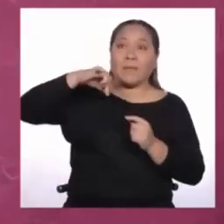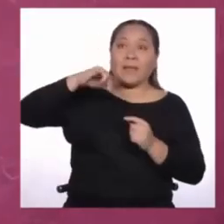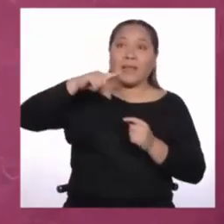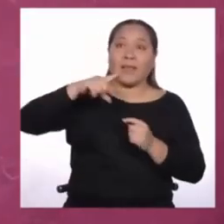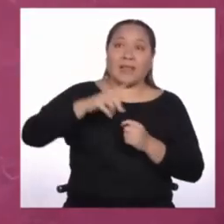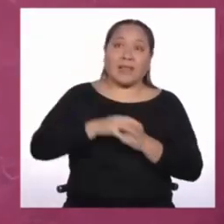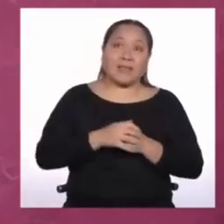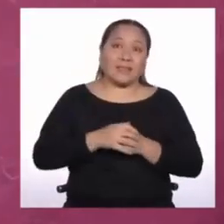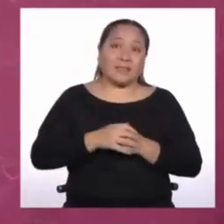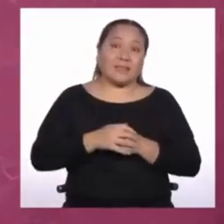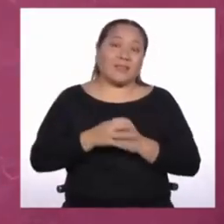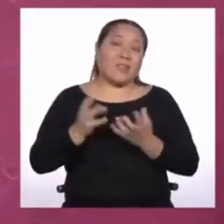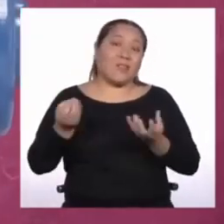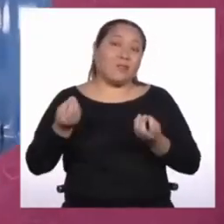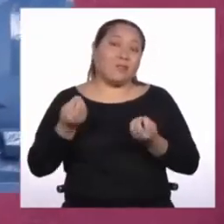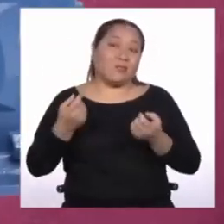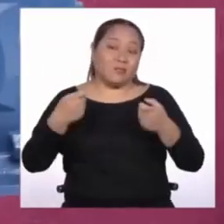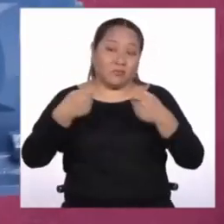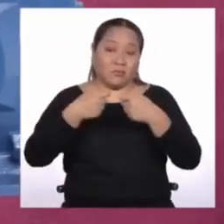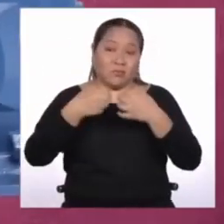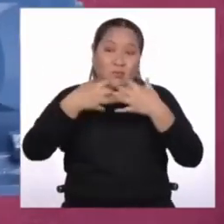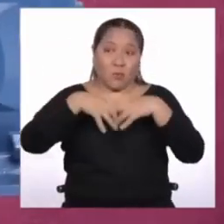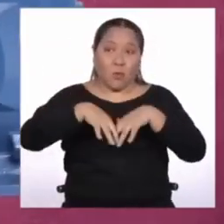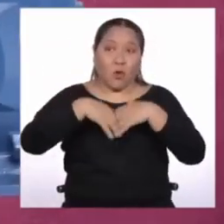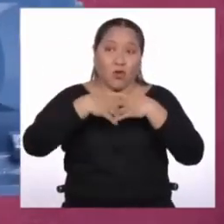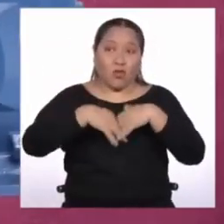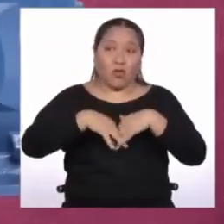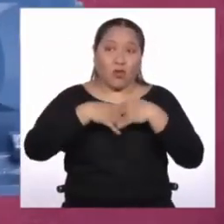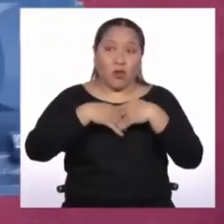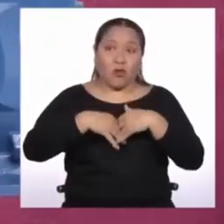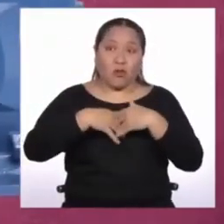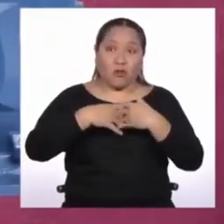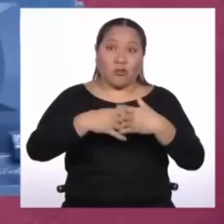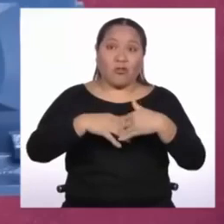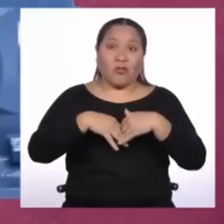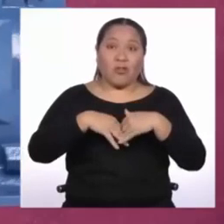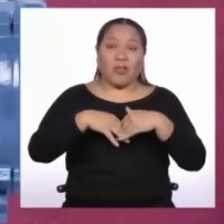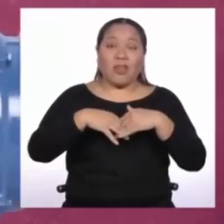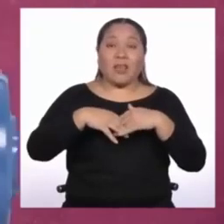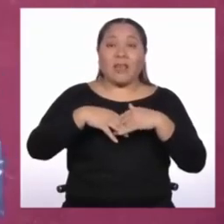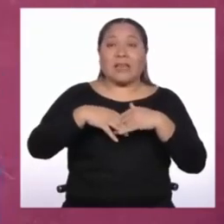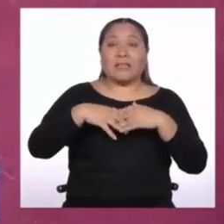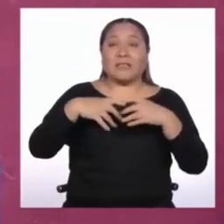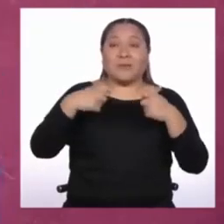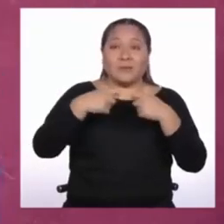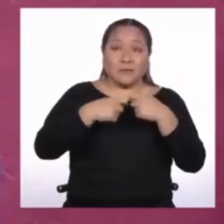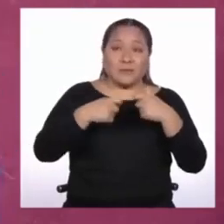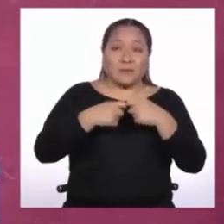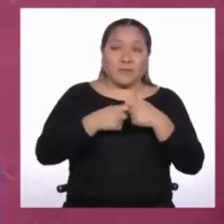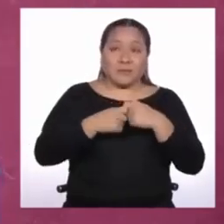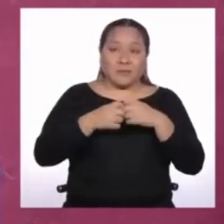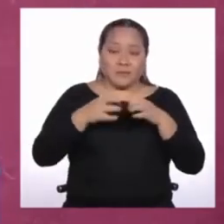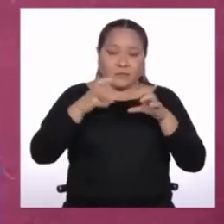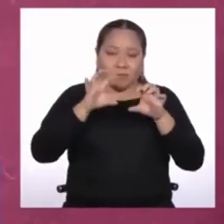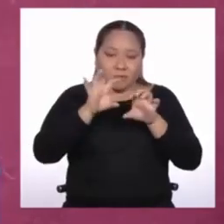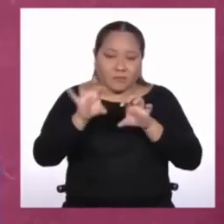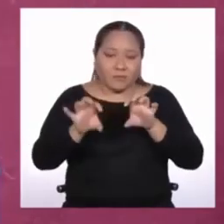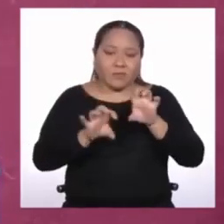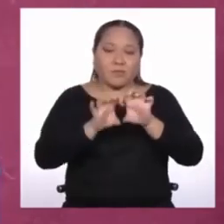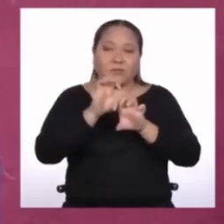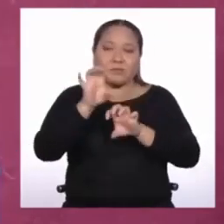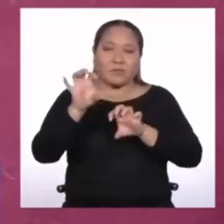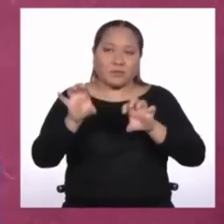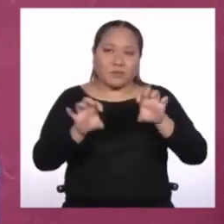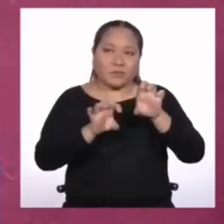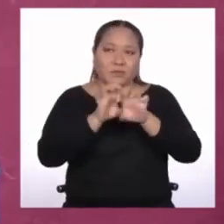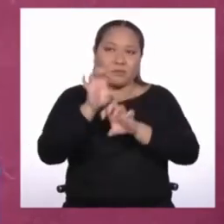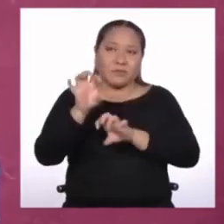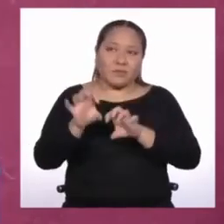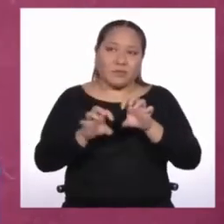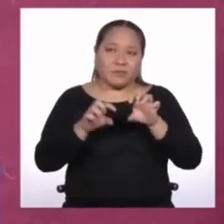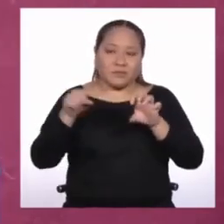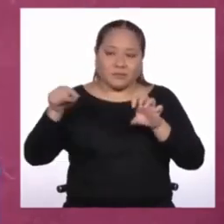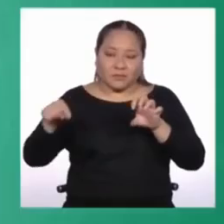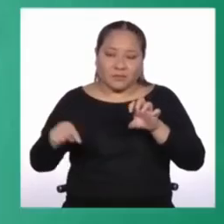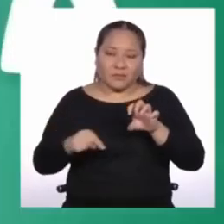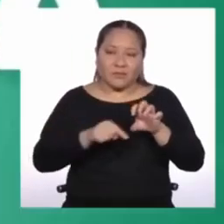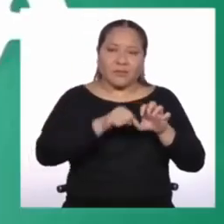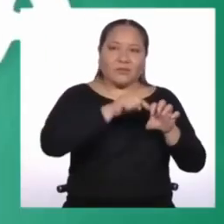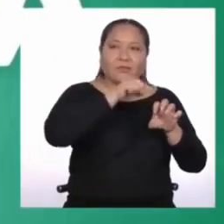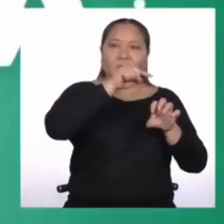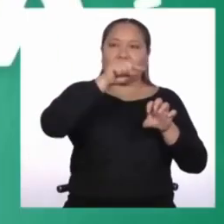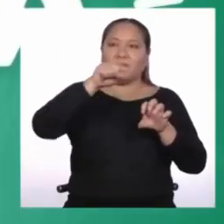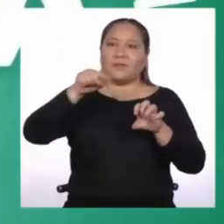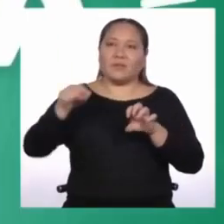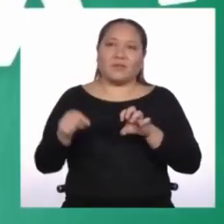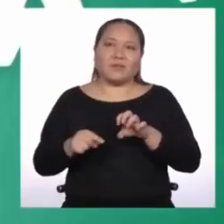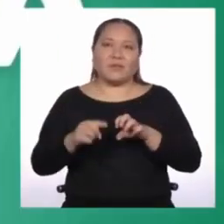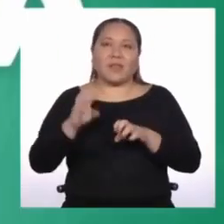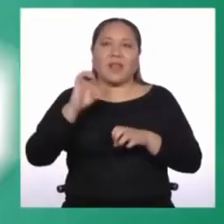funcionar a un motor eléctrico, originando finalmente energía mecánica que a su vez puede ser fuente de una nueva energía eléctrica. Como ven,